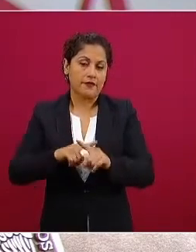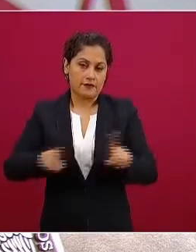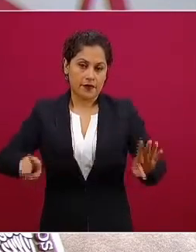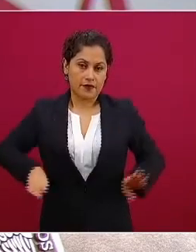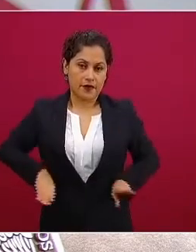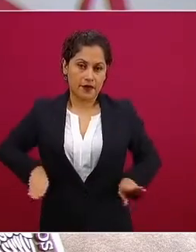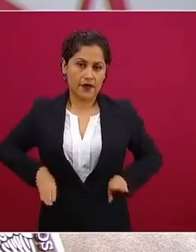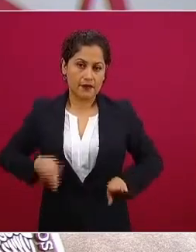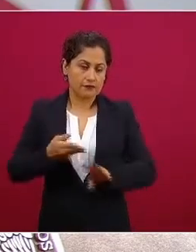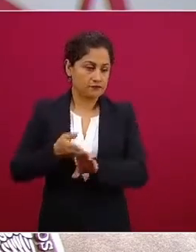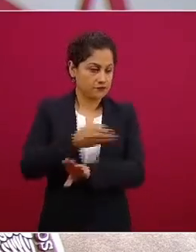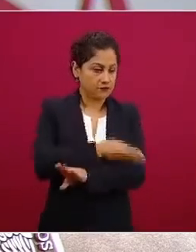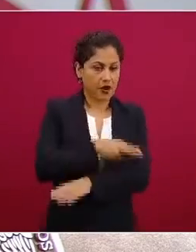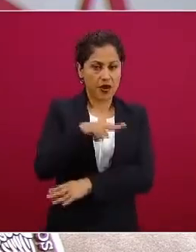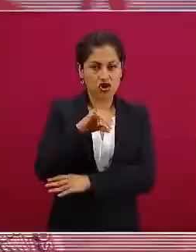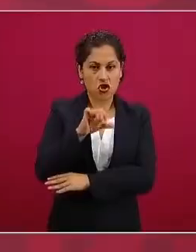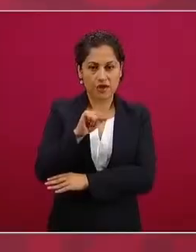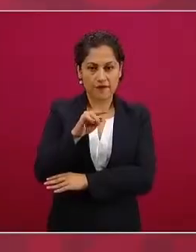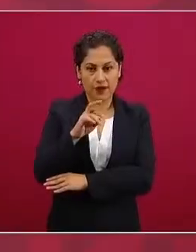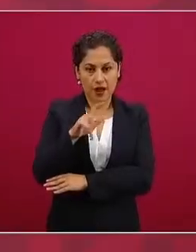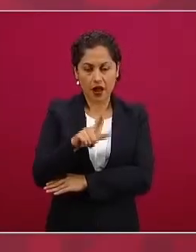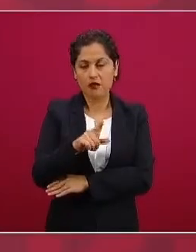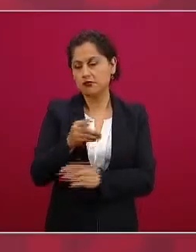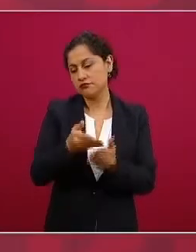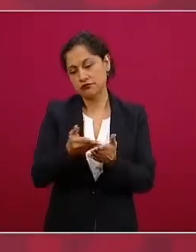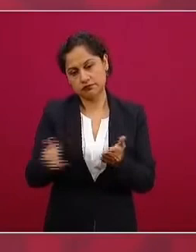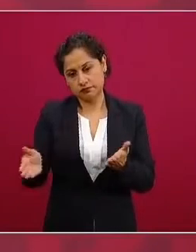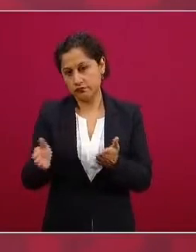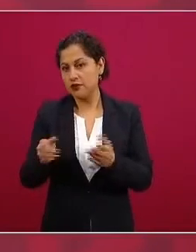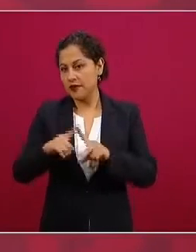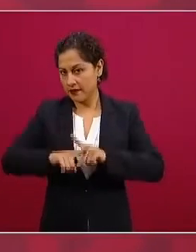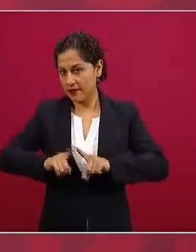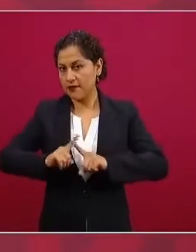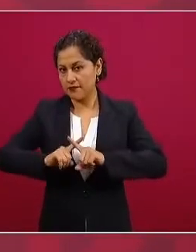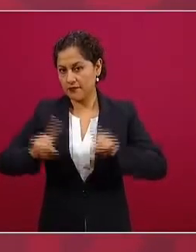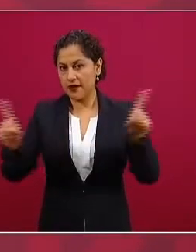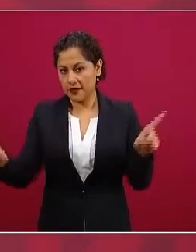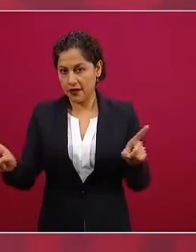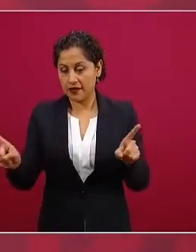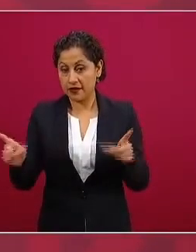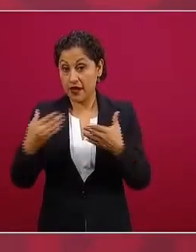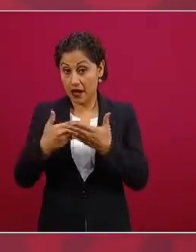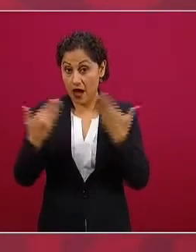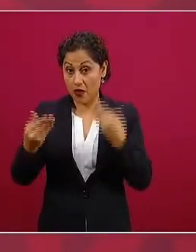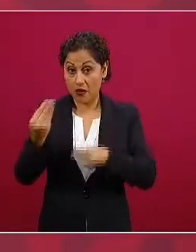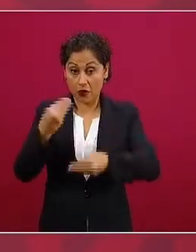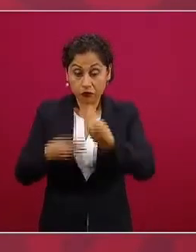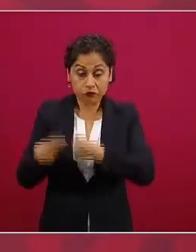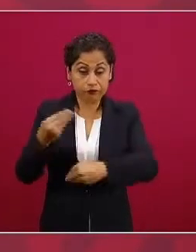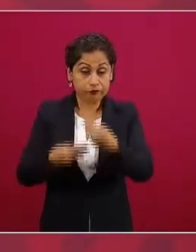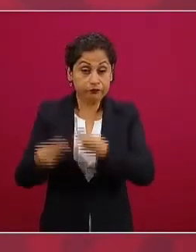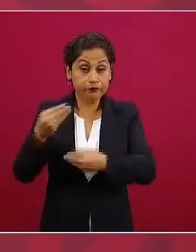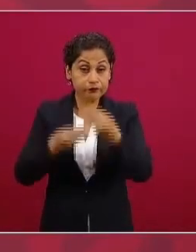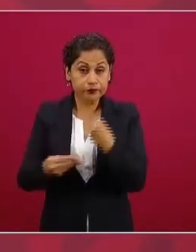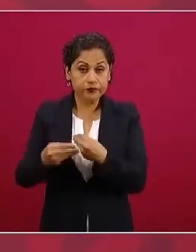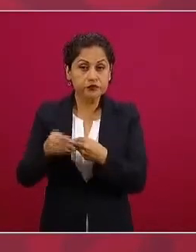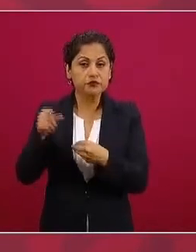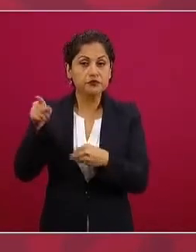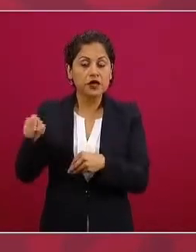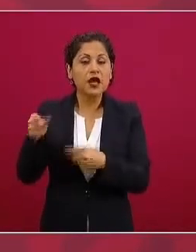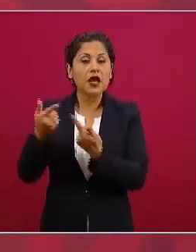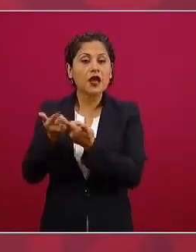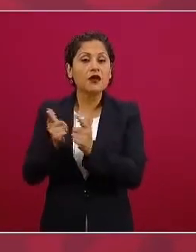uno de los temas que se están discutiendo es el del equilibrio